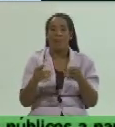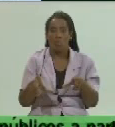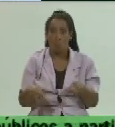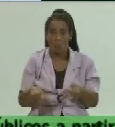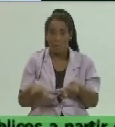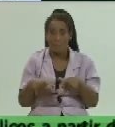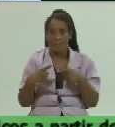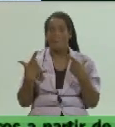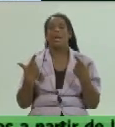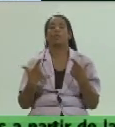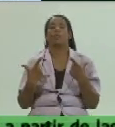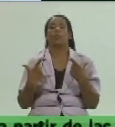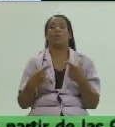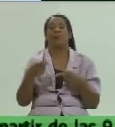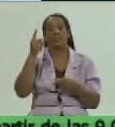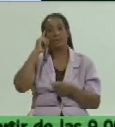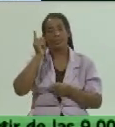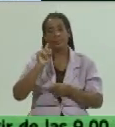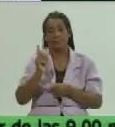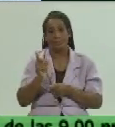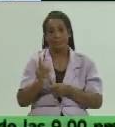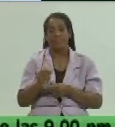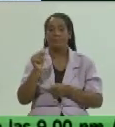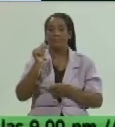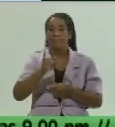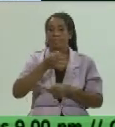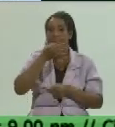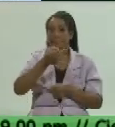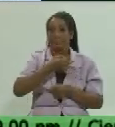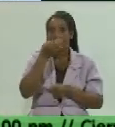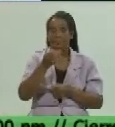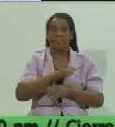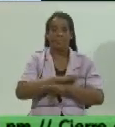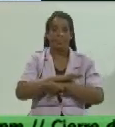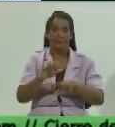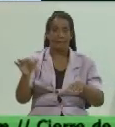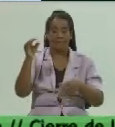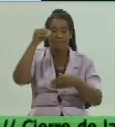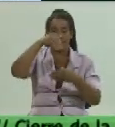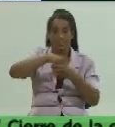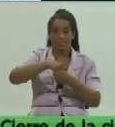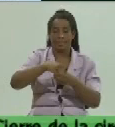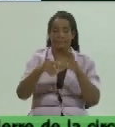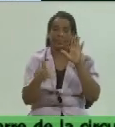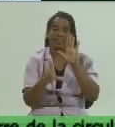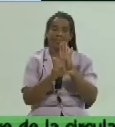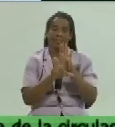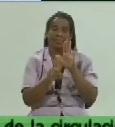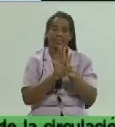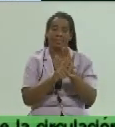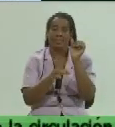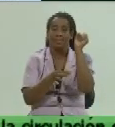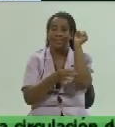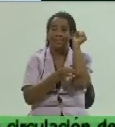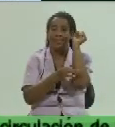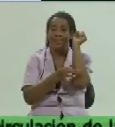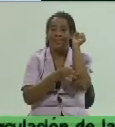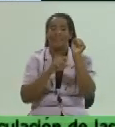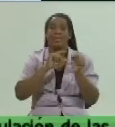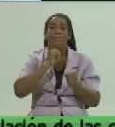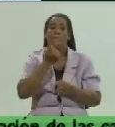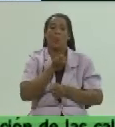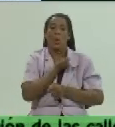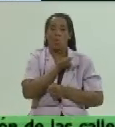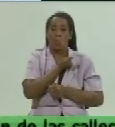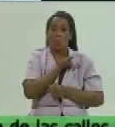esta política ahí como se explicaba se incluye ya la legalización de la carne de cerdo y de